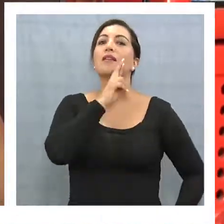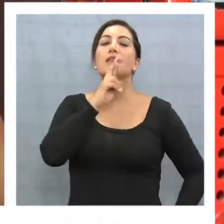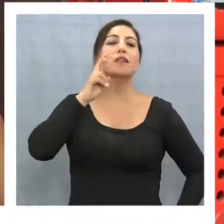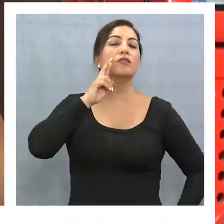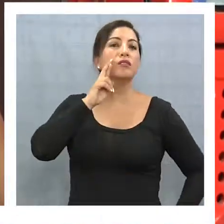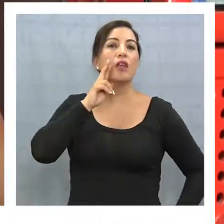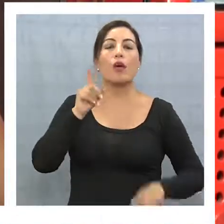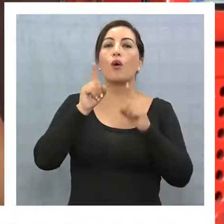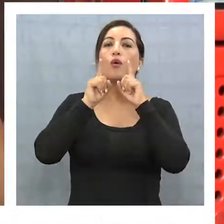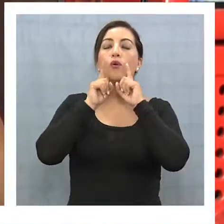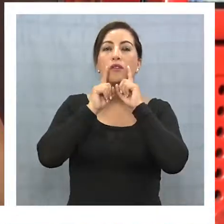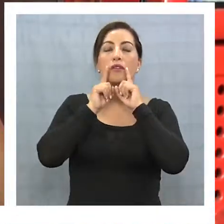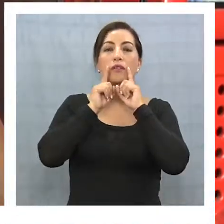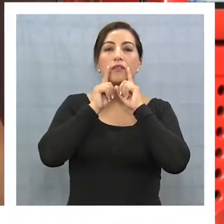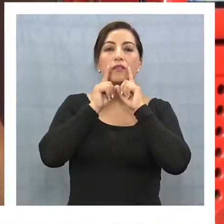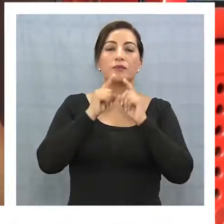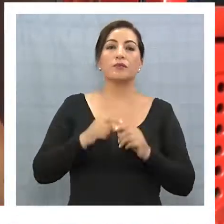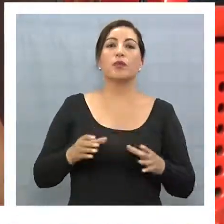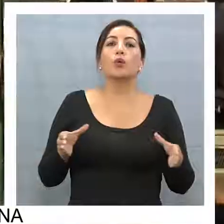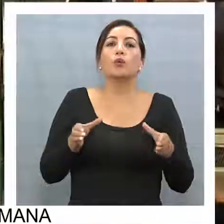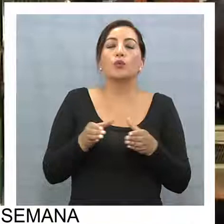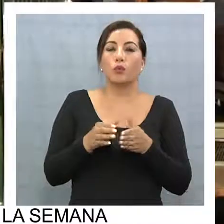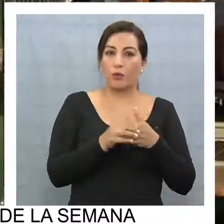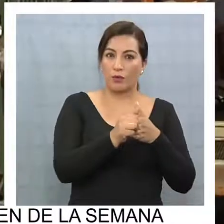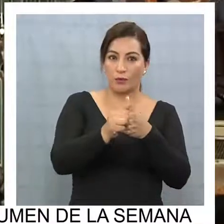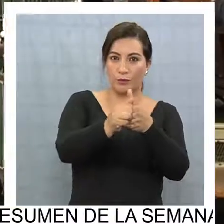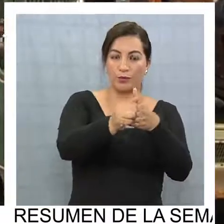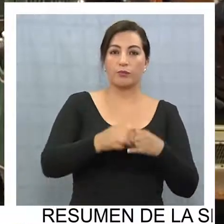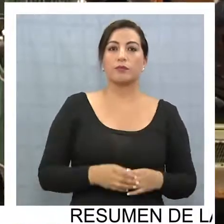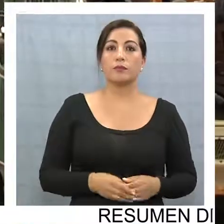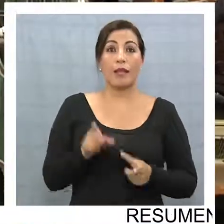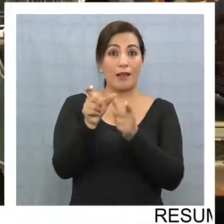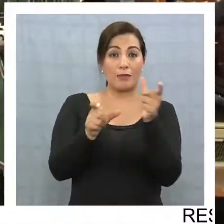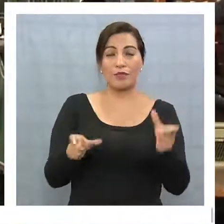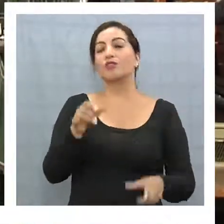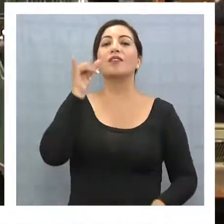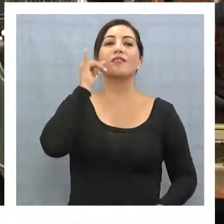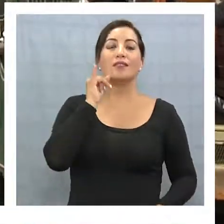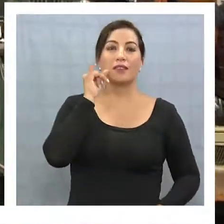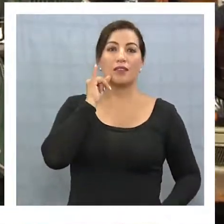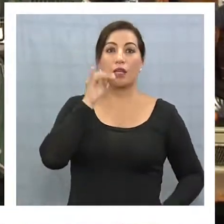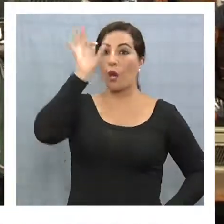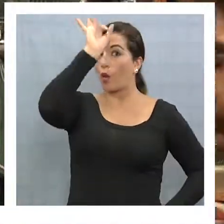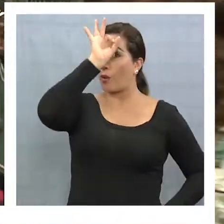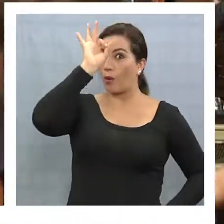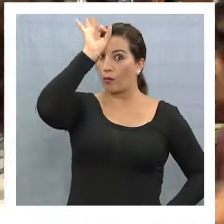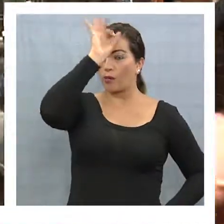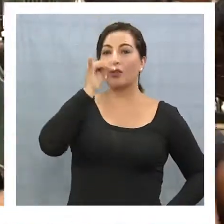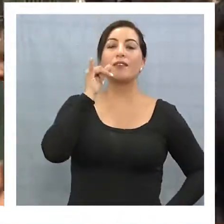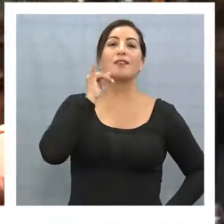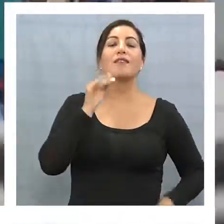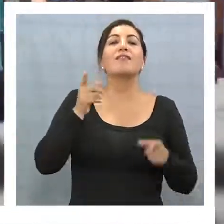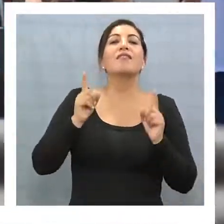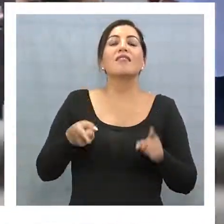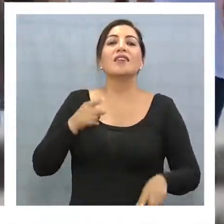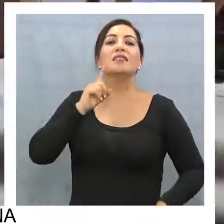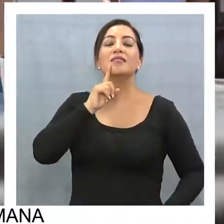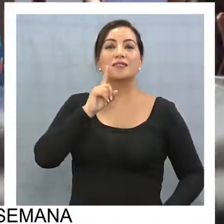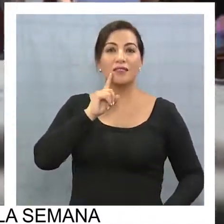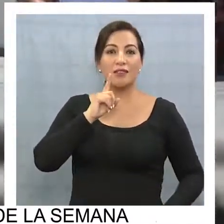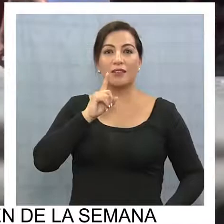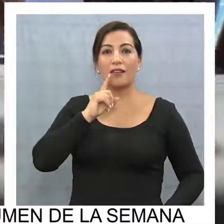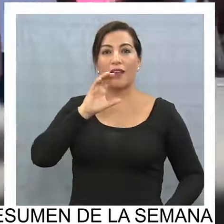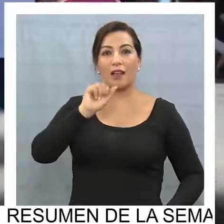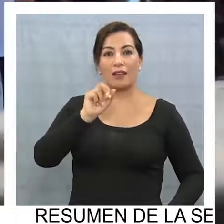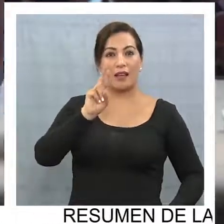locales, hoteles locales, tour operadores locales. Los iquiqueños por su parte opinan que Iquique debería tener unos